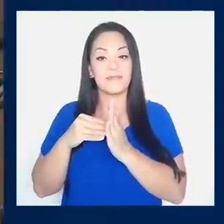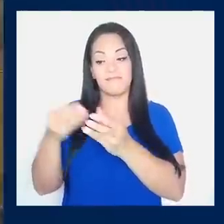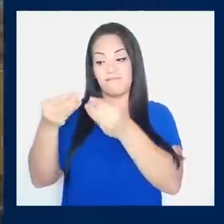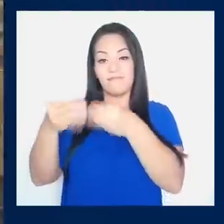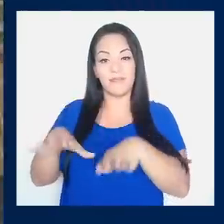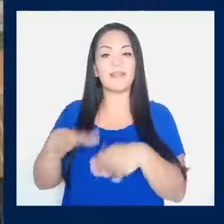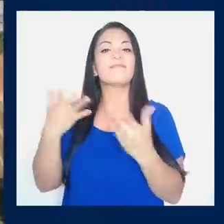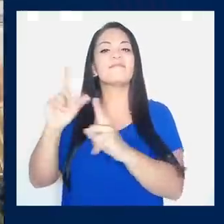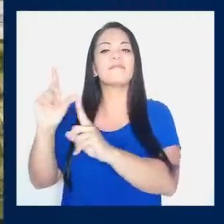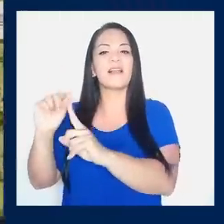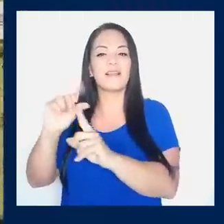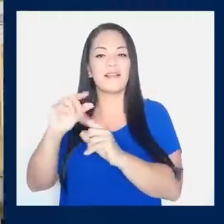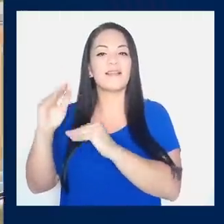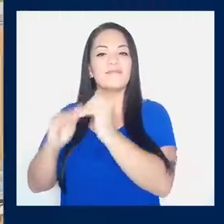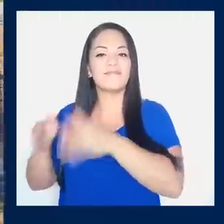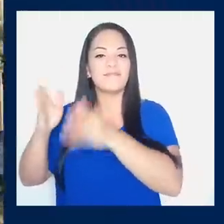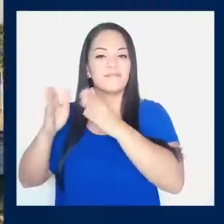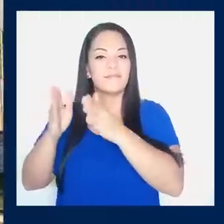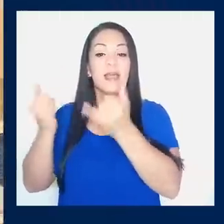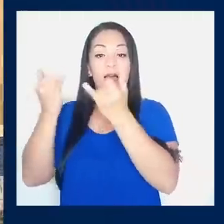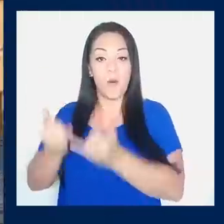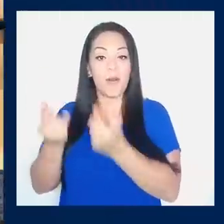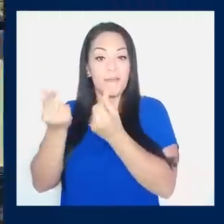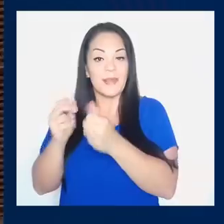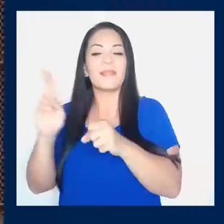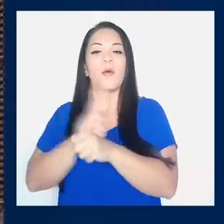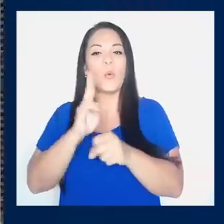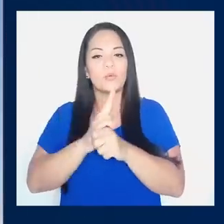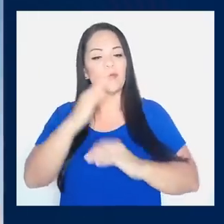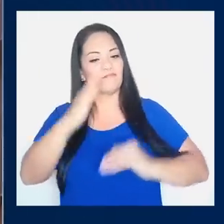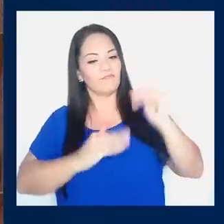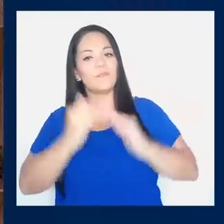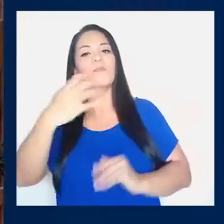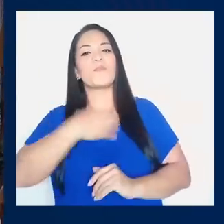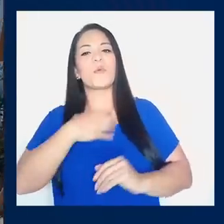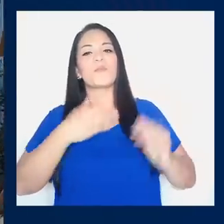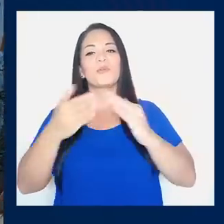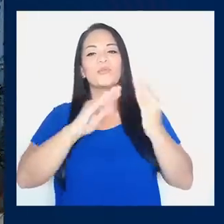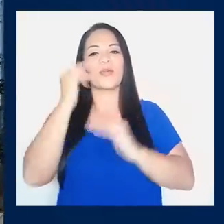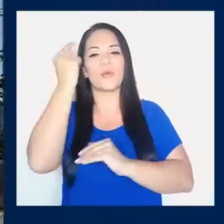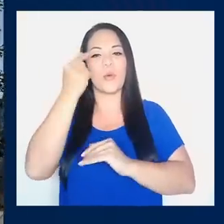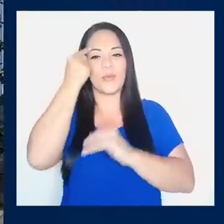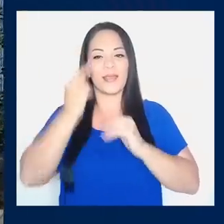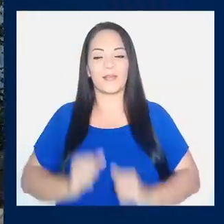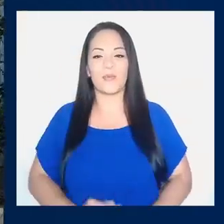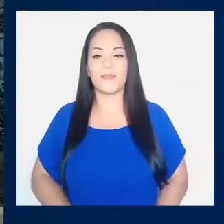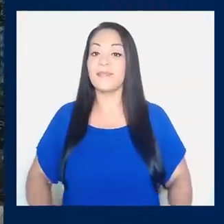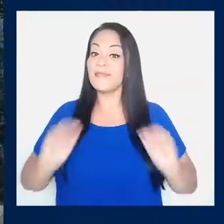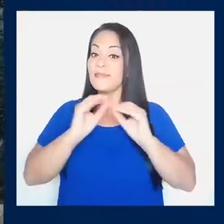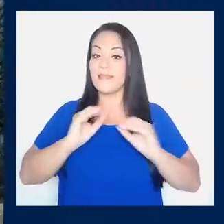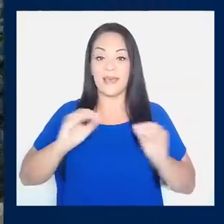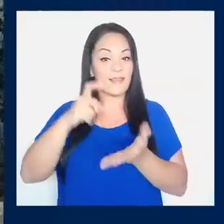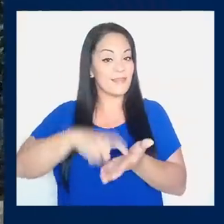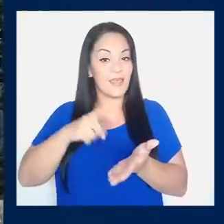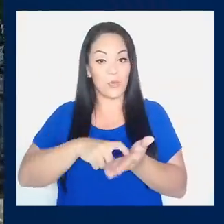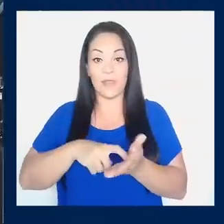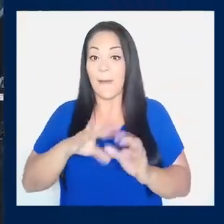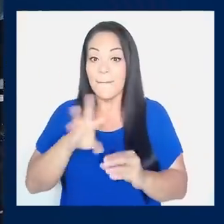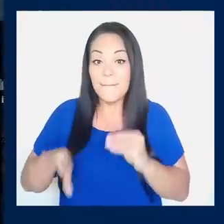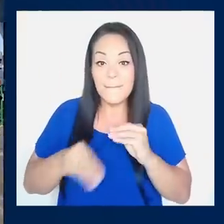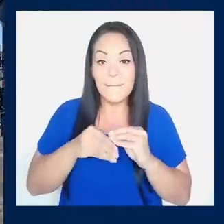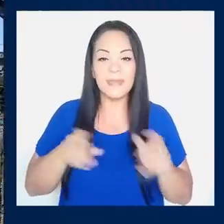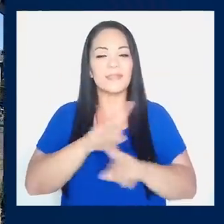alquileres a construirnos nuestra propia ciudad-gobierno. Sin tomar deuda,